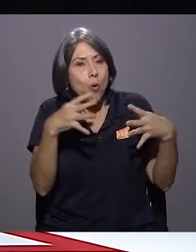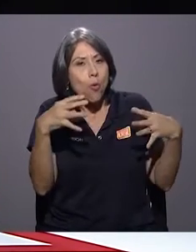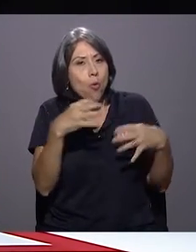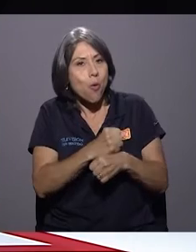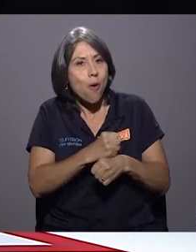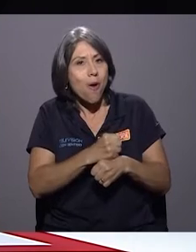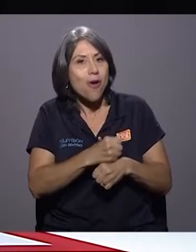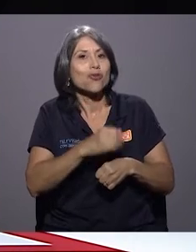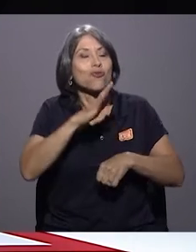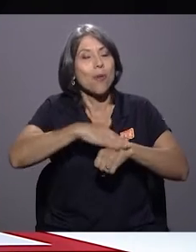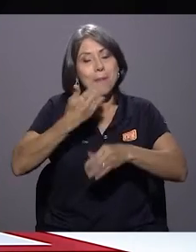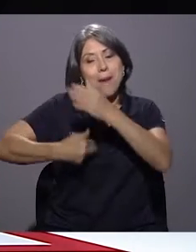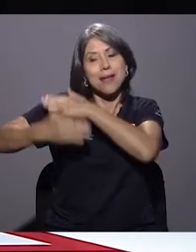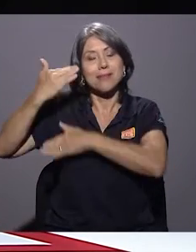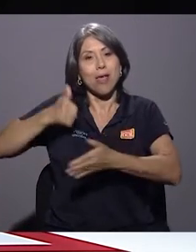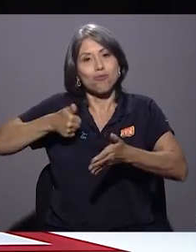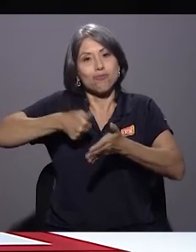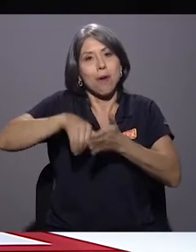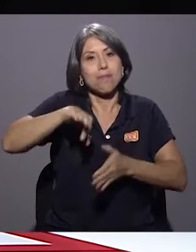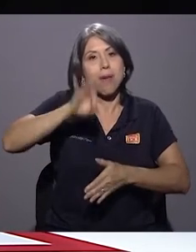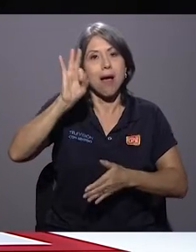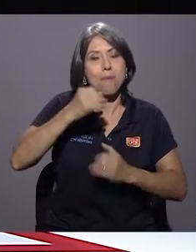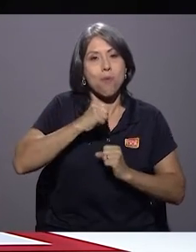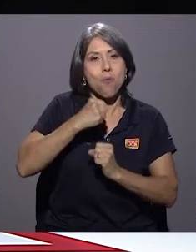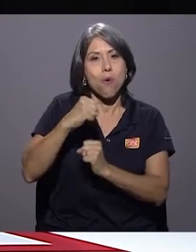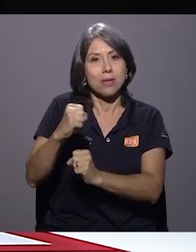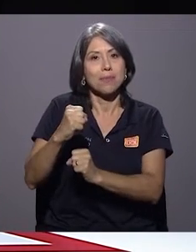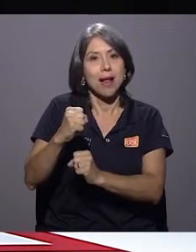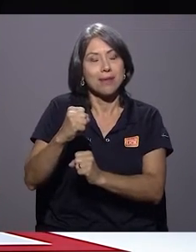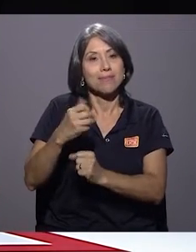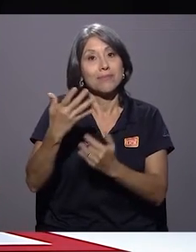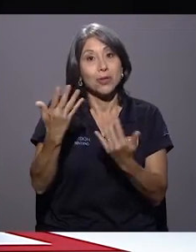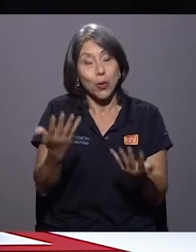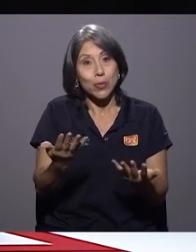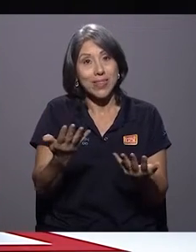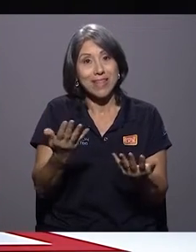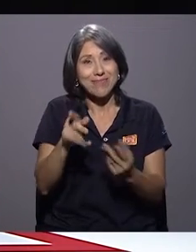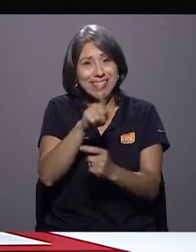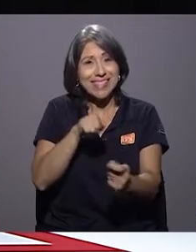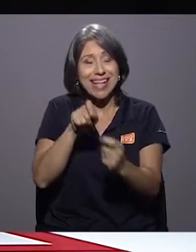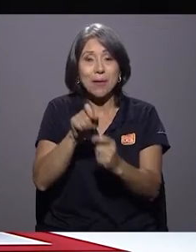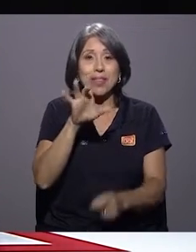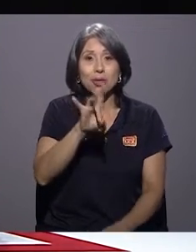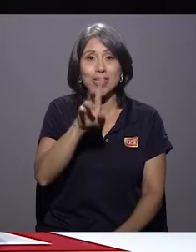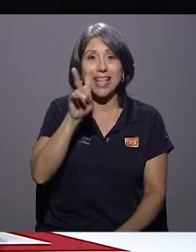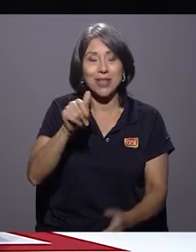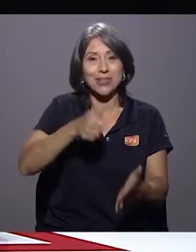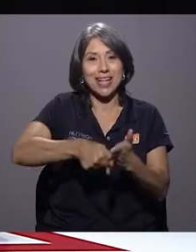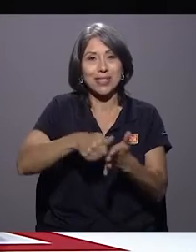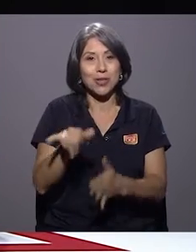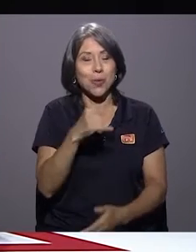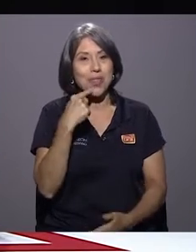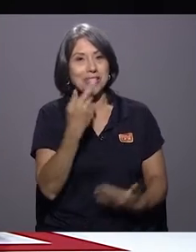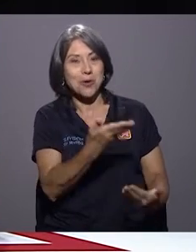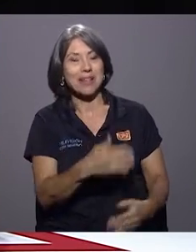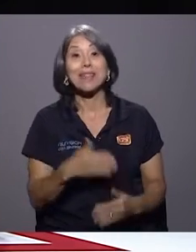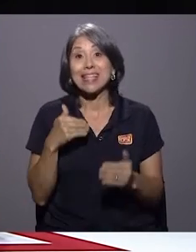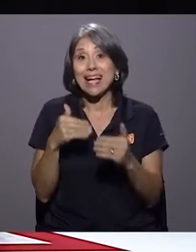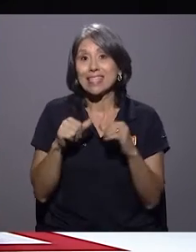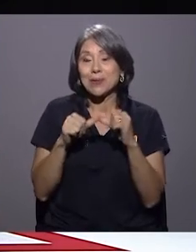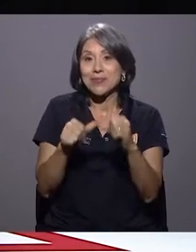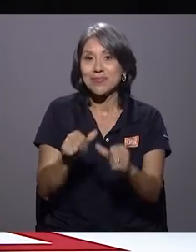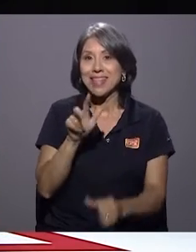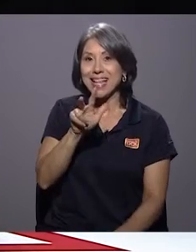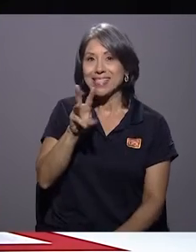primer bloque del pasado proceso electoral municipal, donde tuvimos exactamente 82 elecciones, como dice don Juan. Ya casi